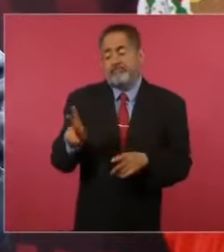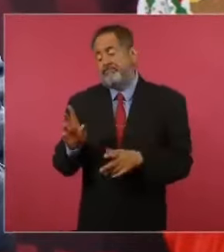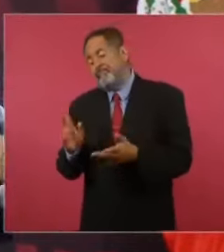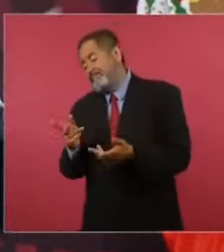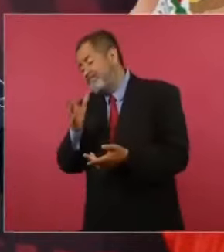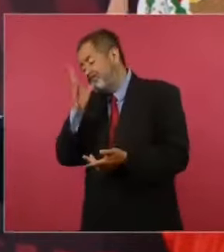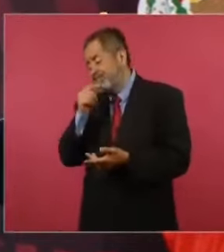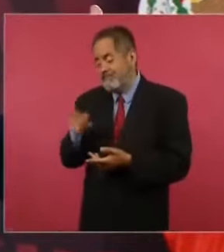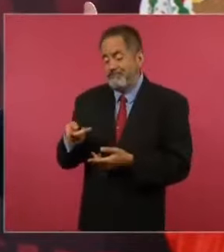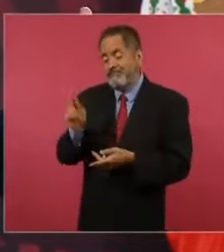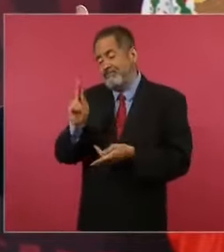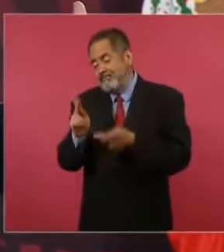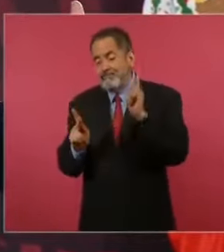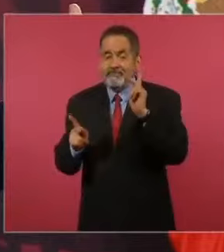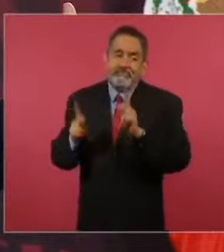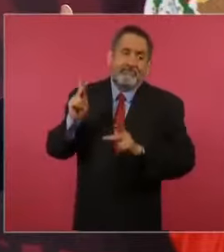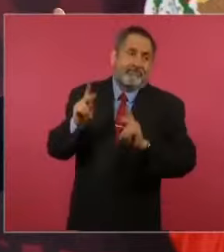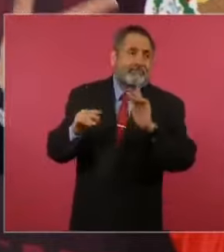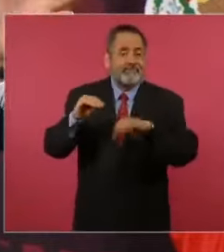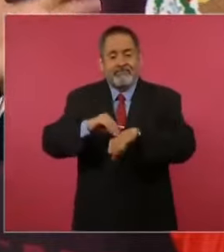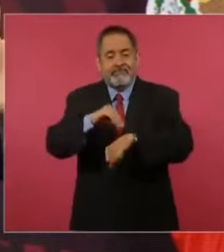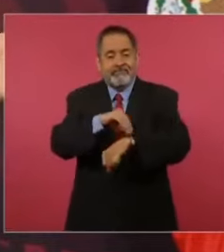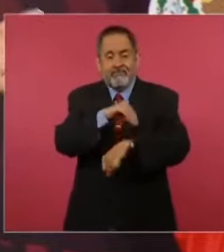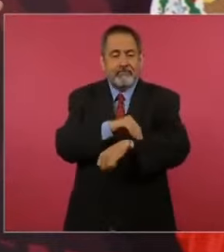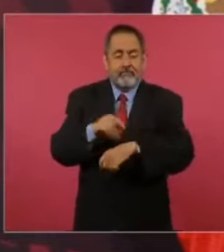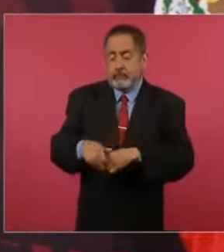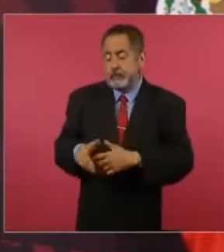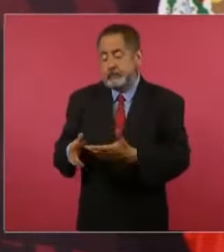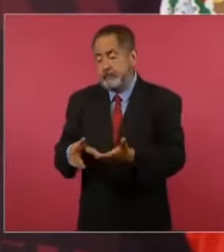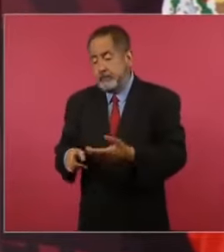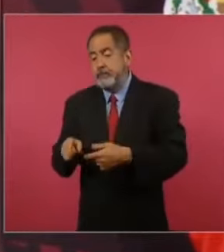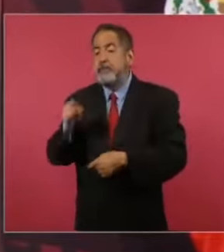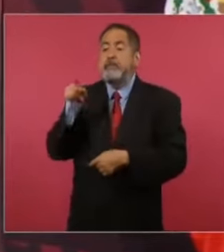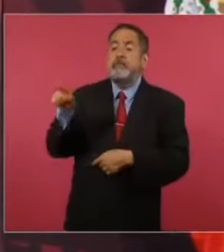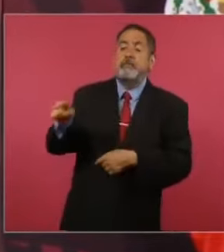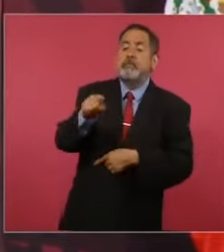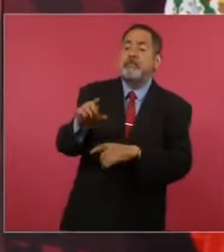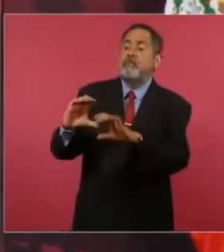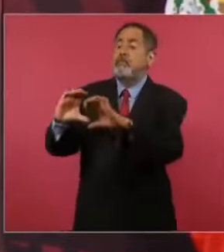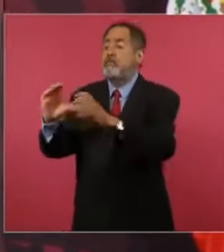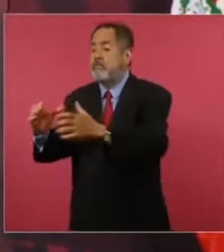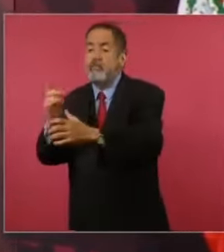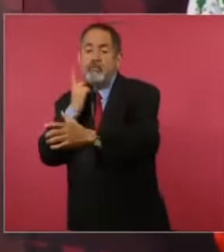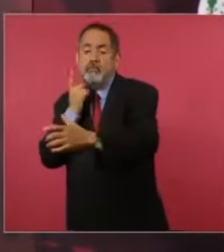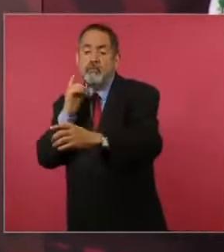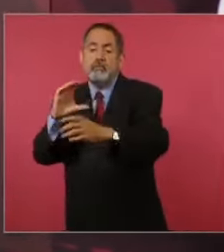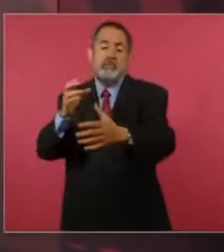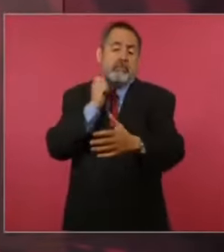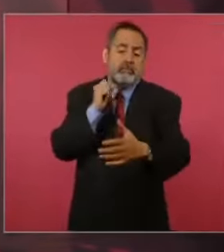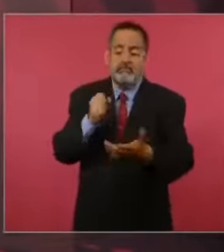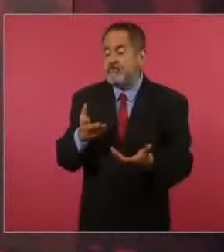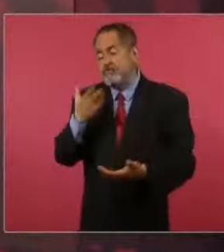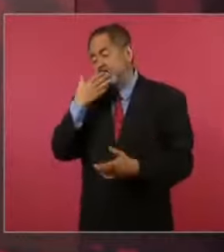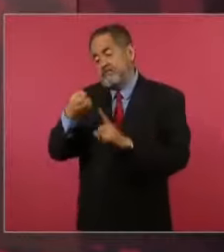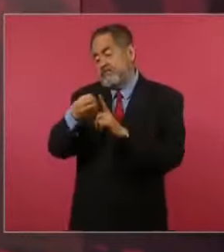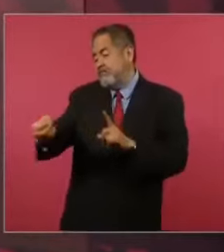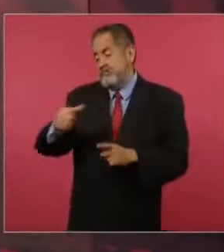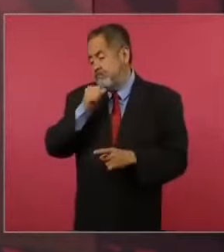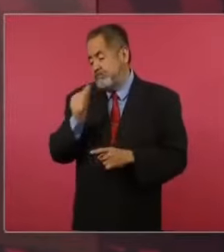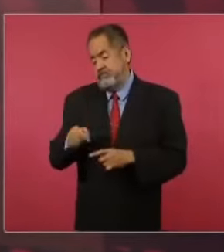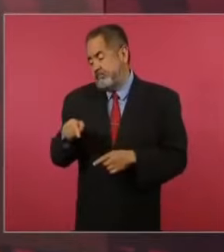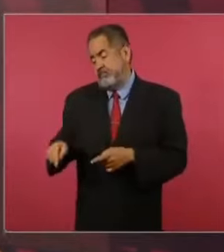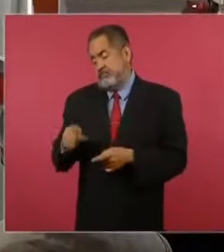pertexto, que en el Congreso no siguieron correctamente el